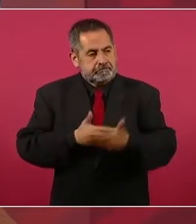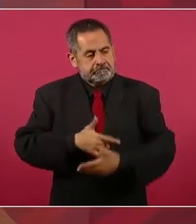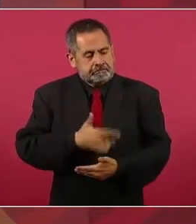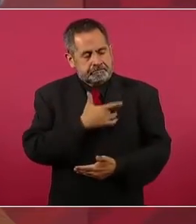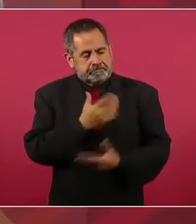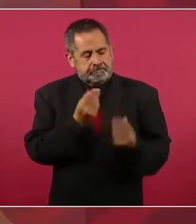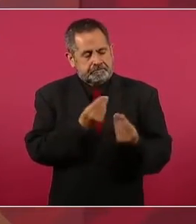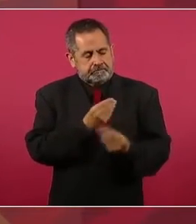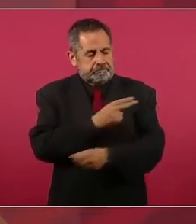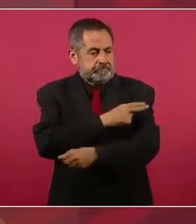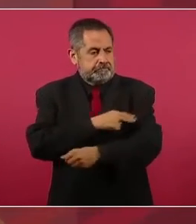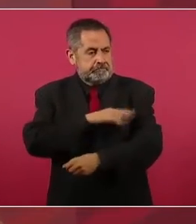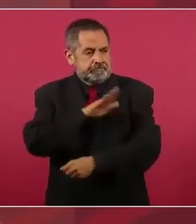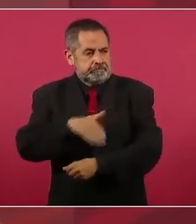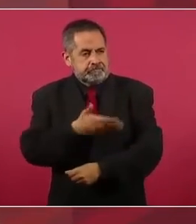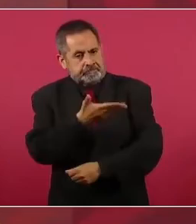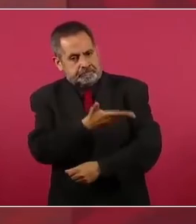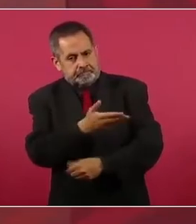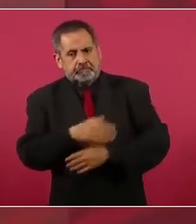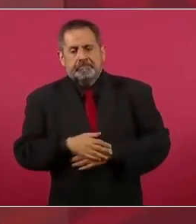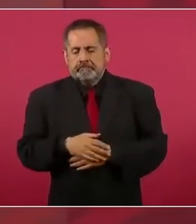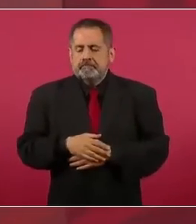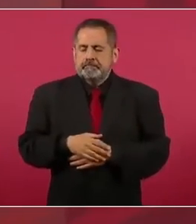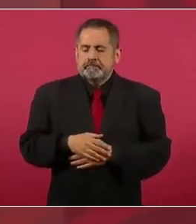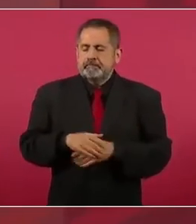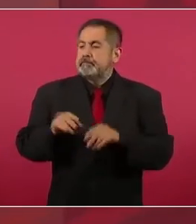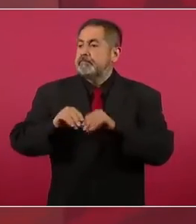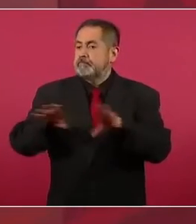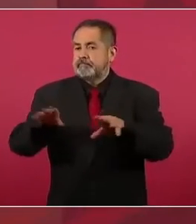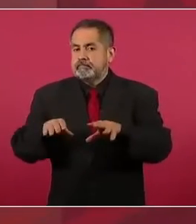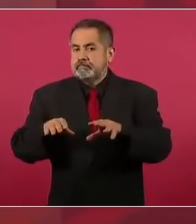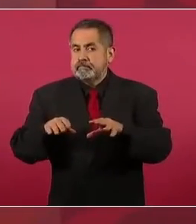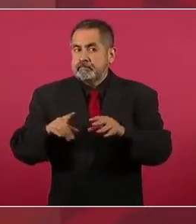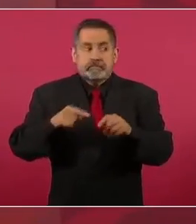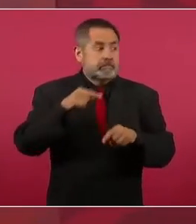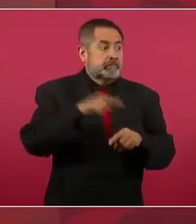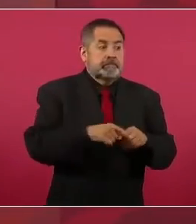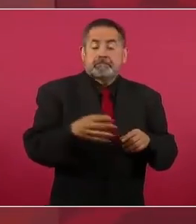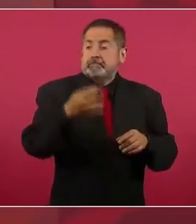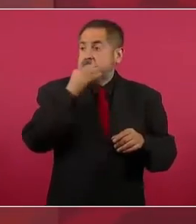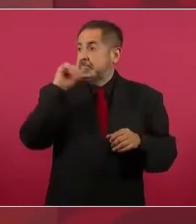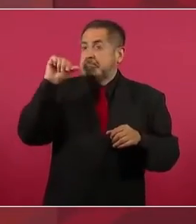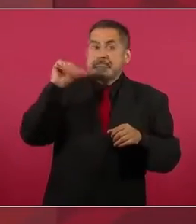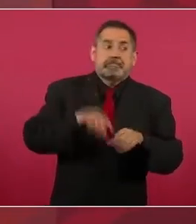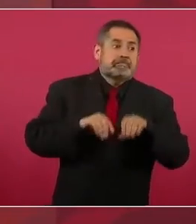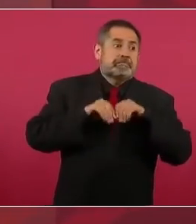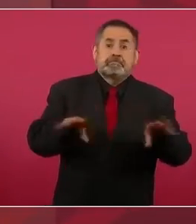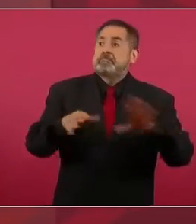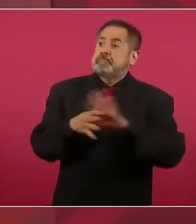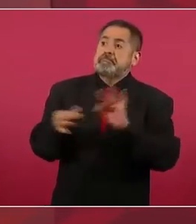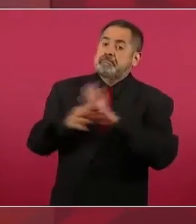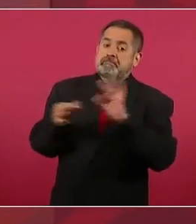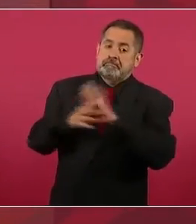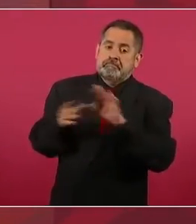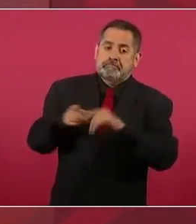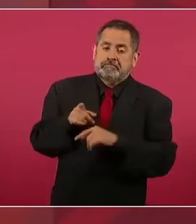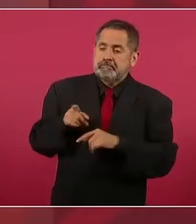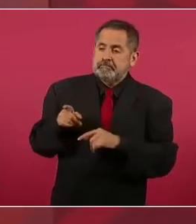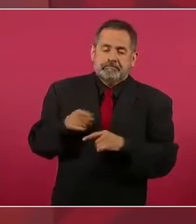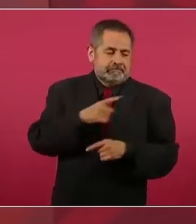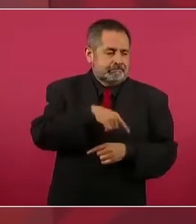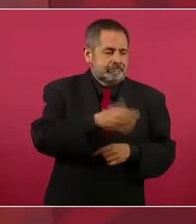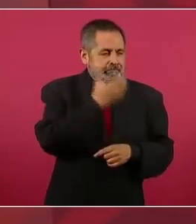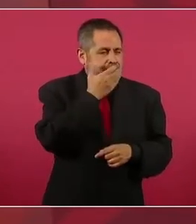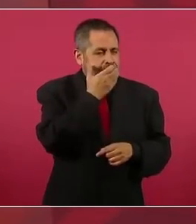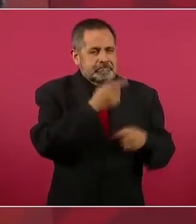Entonces, de inmediato empieza el conservadurismo,